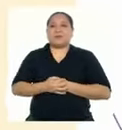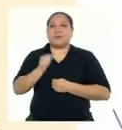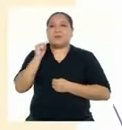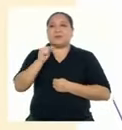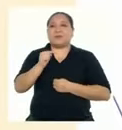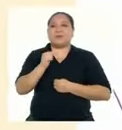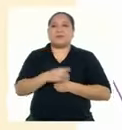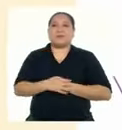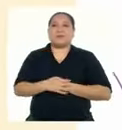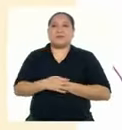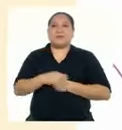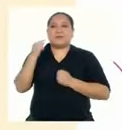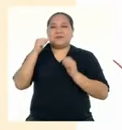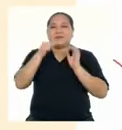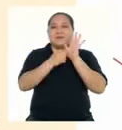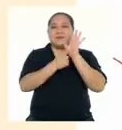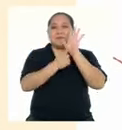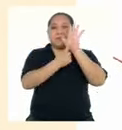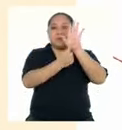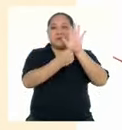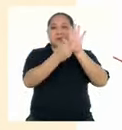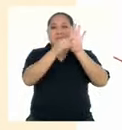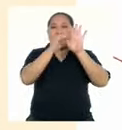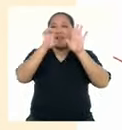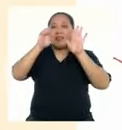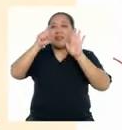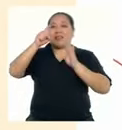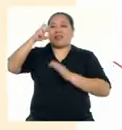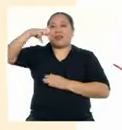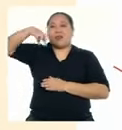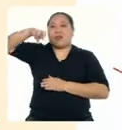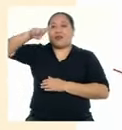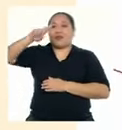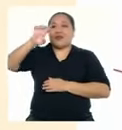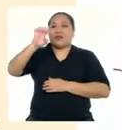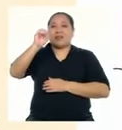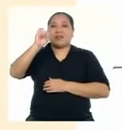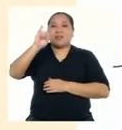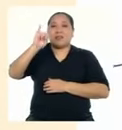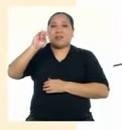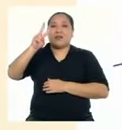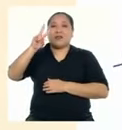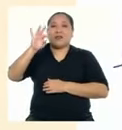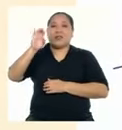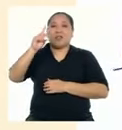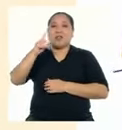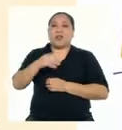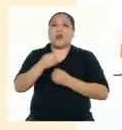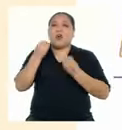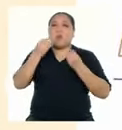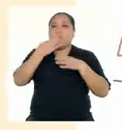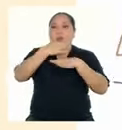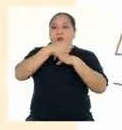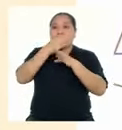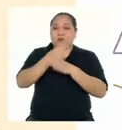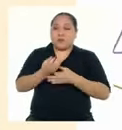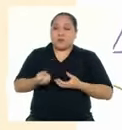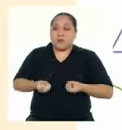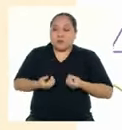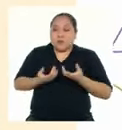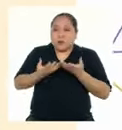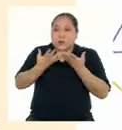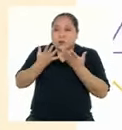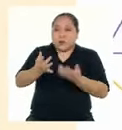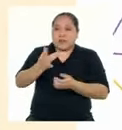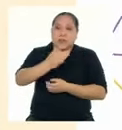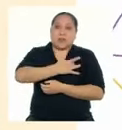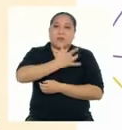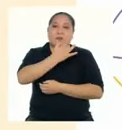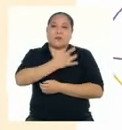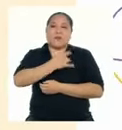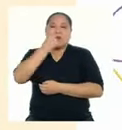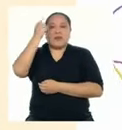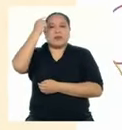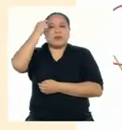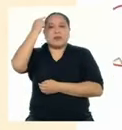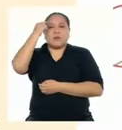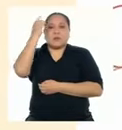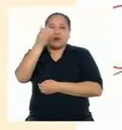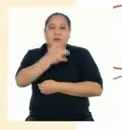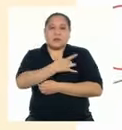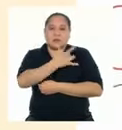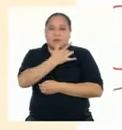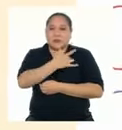expresividad Se refiere a la forma en que se transmiten los sentimientos, emociones, pensamientos y